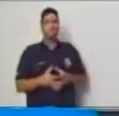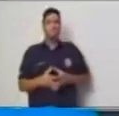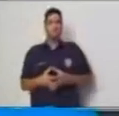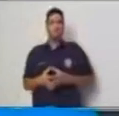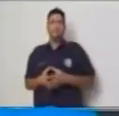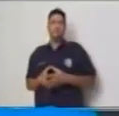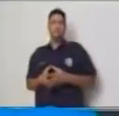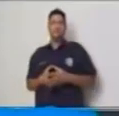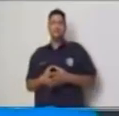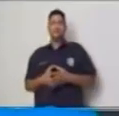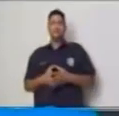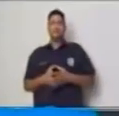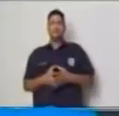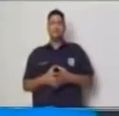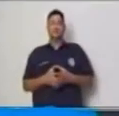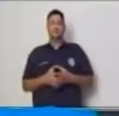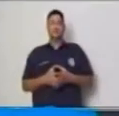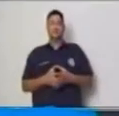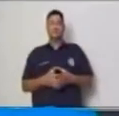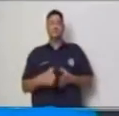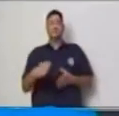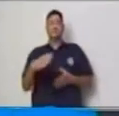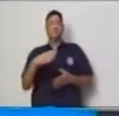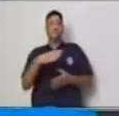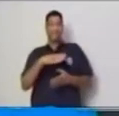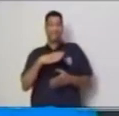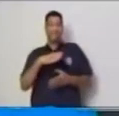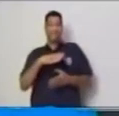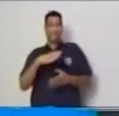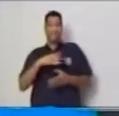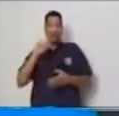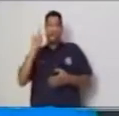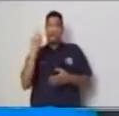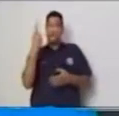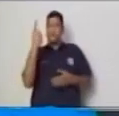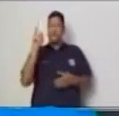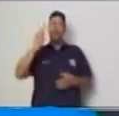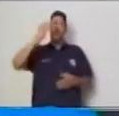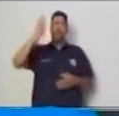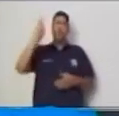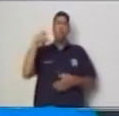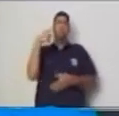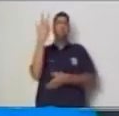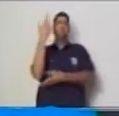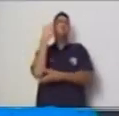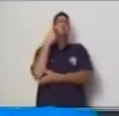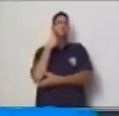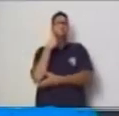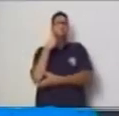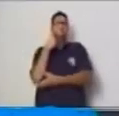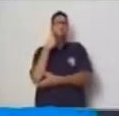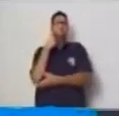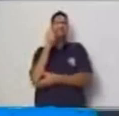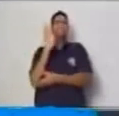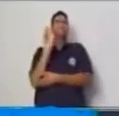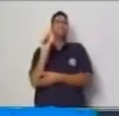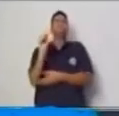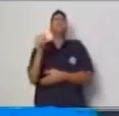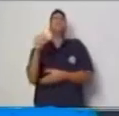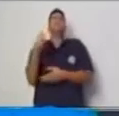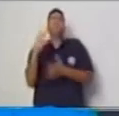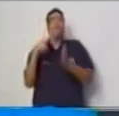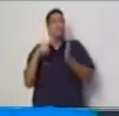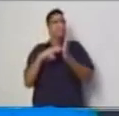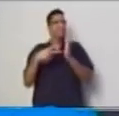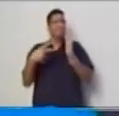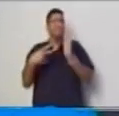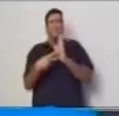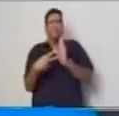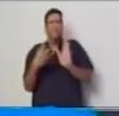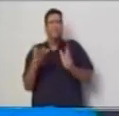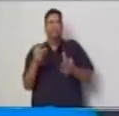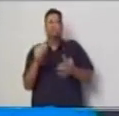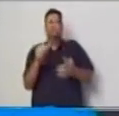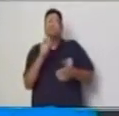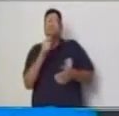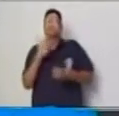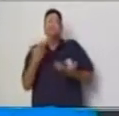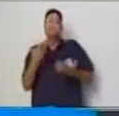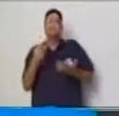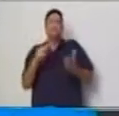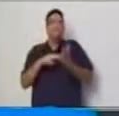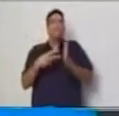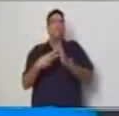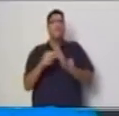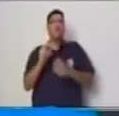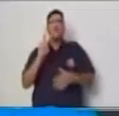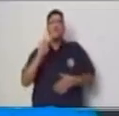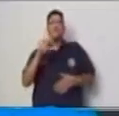Y tenemos la primera pregunta. ¿Qué es una variable? Esa respuesta